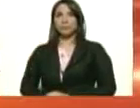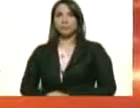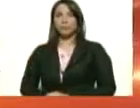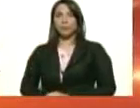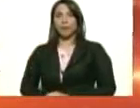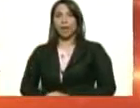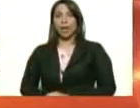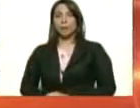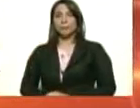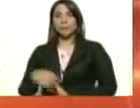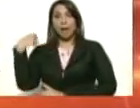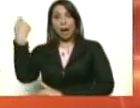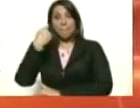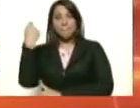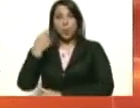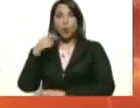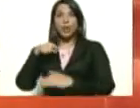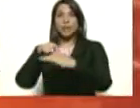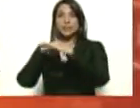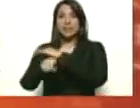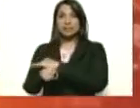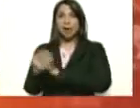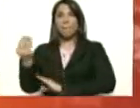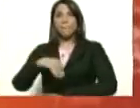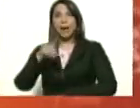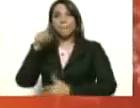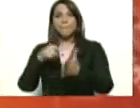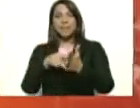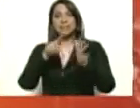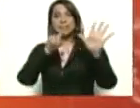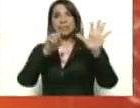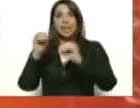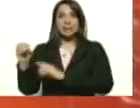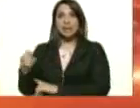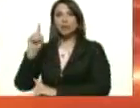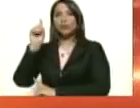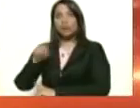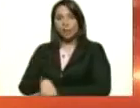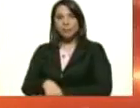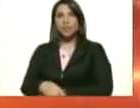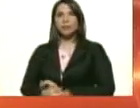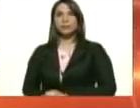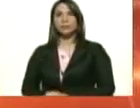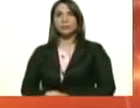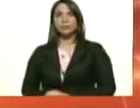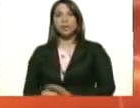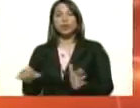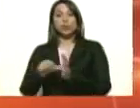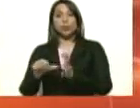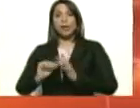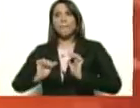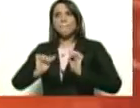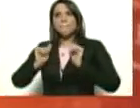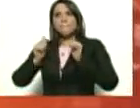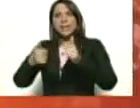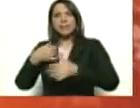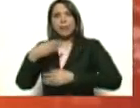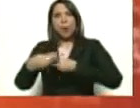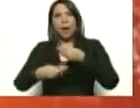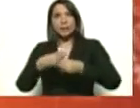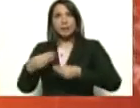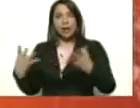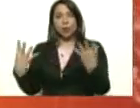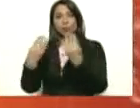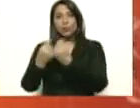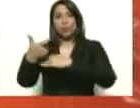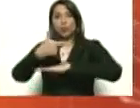Apure han ingresado más de 1.600, también ahí fue donde primero empezamos a hacer con el gobernador